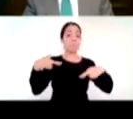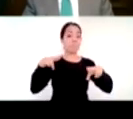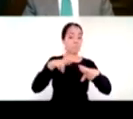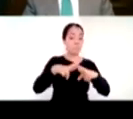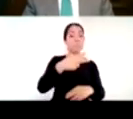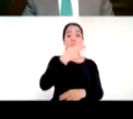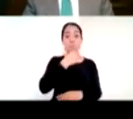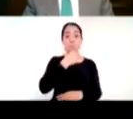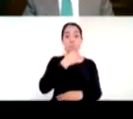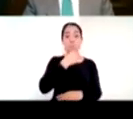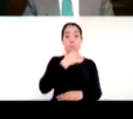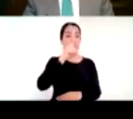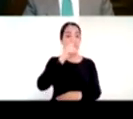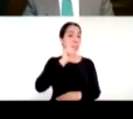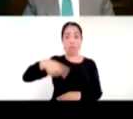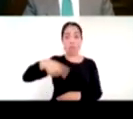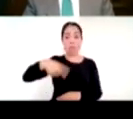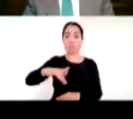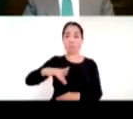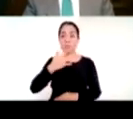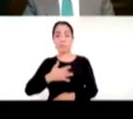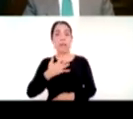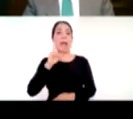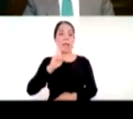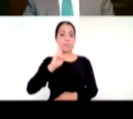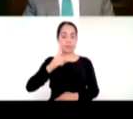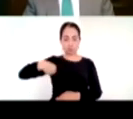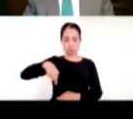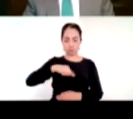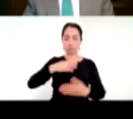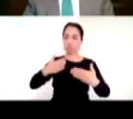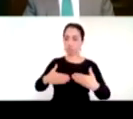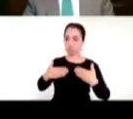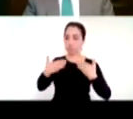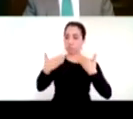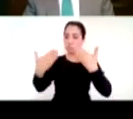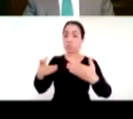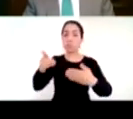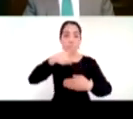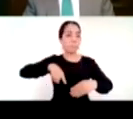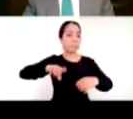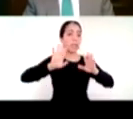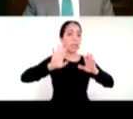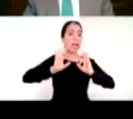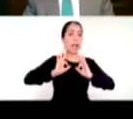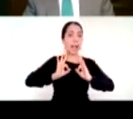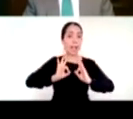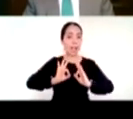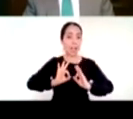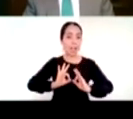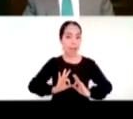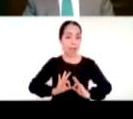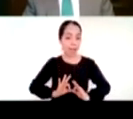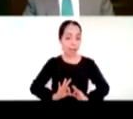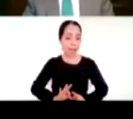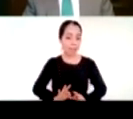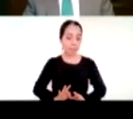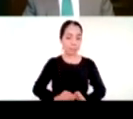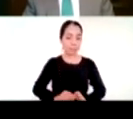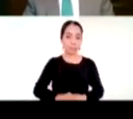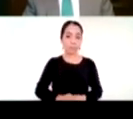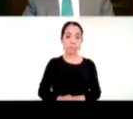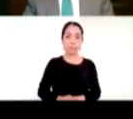confianza calma serenidad y por eso si me lo permiten adelante yo quisiera